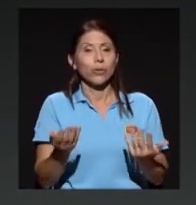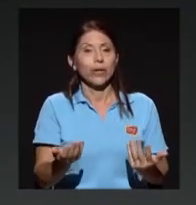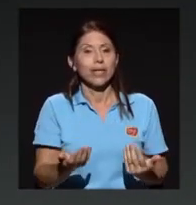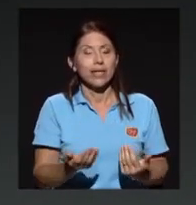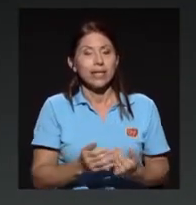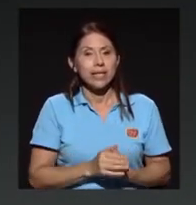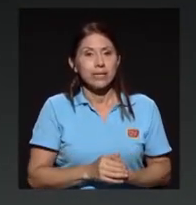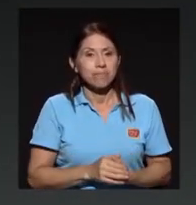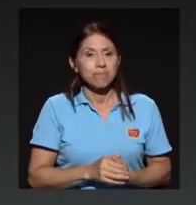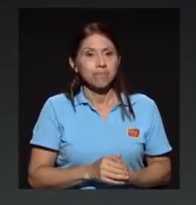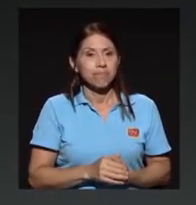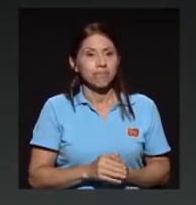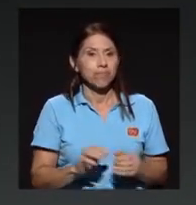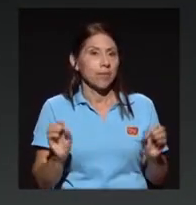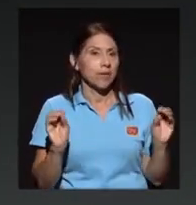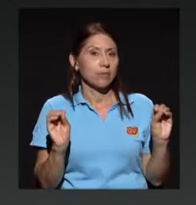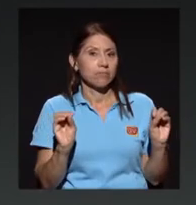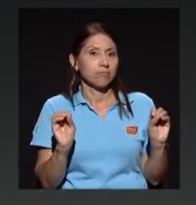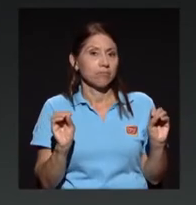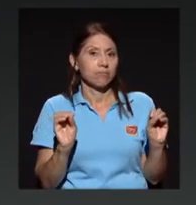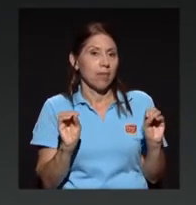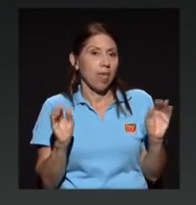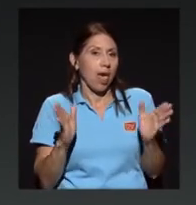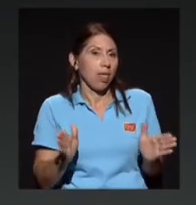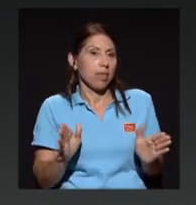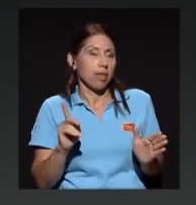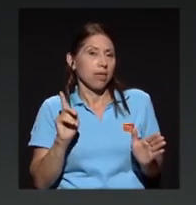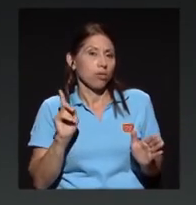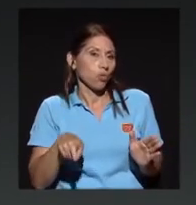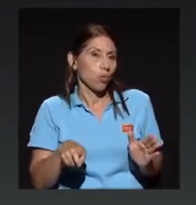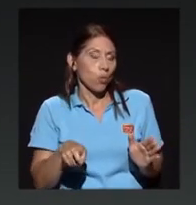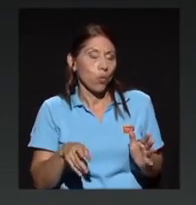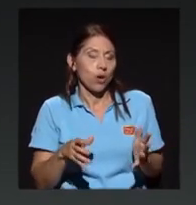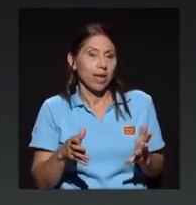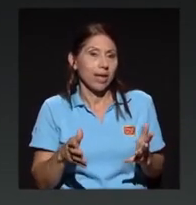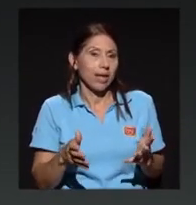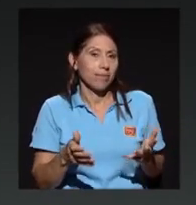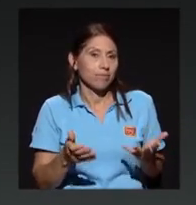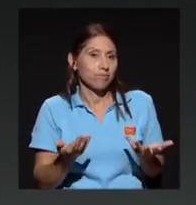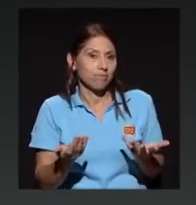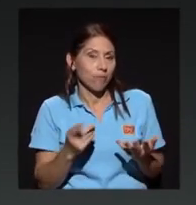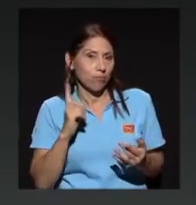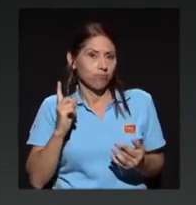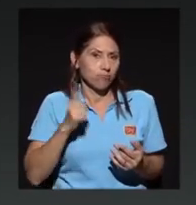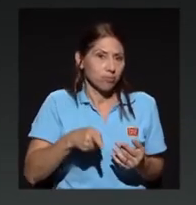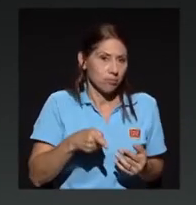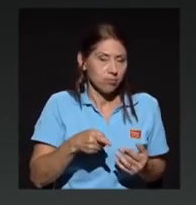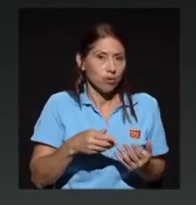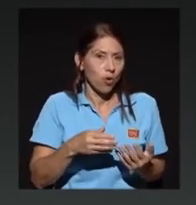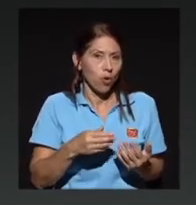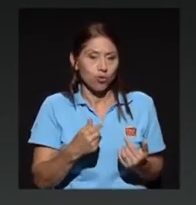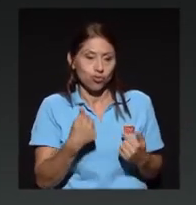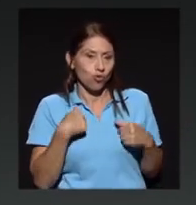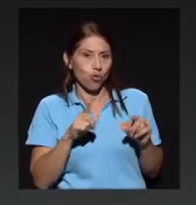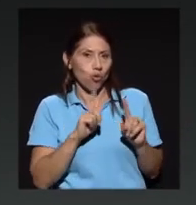nadie tuvo, yo no le tuve que torcer el brazo a don Ronald García para